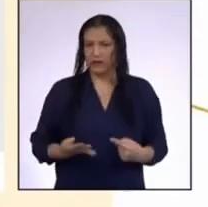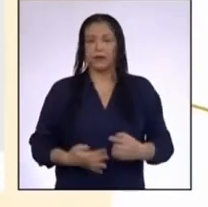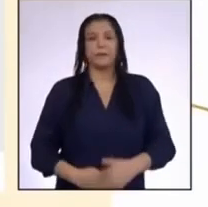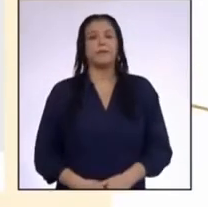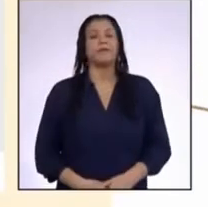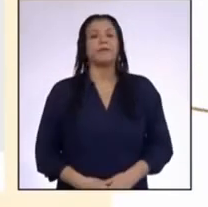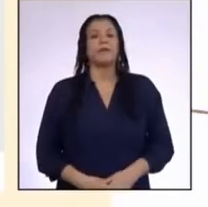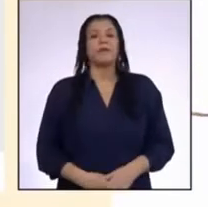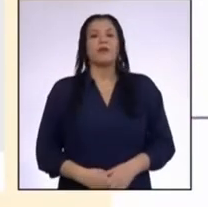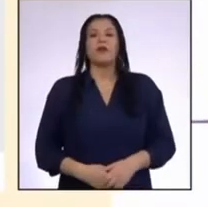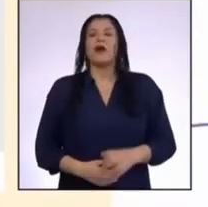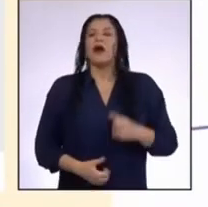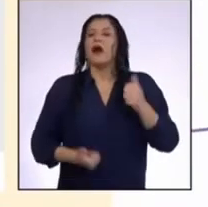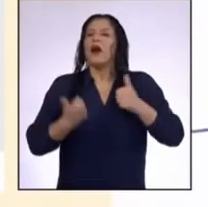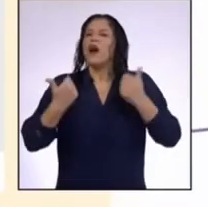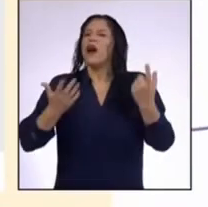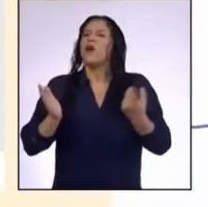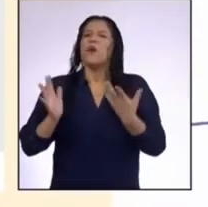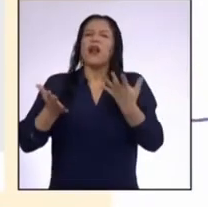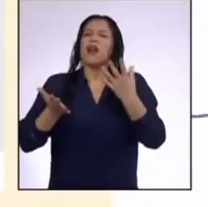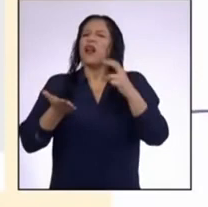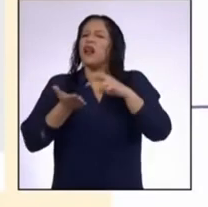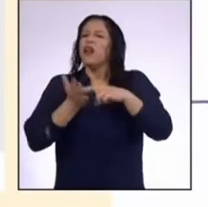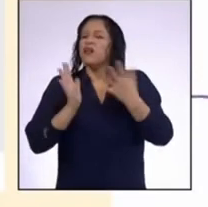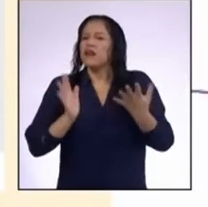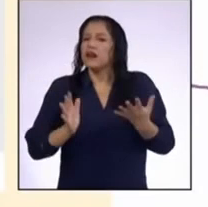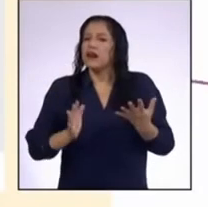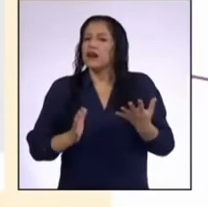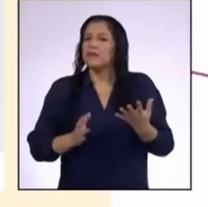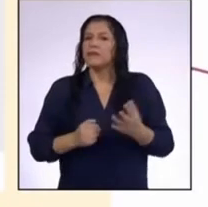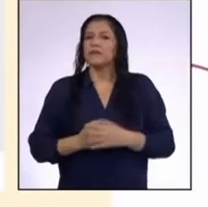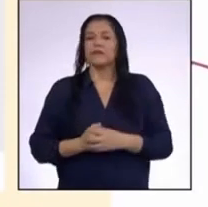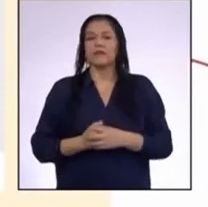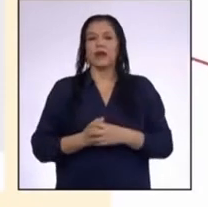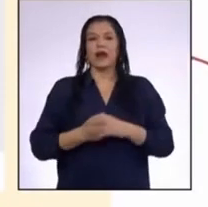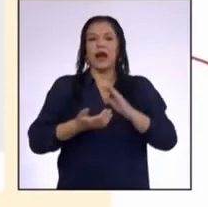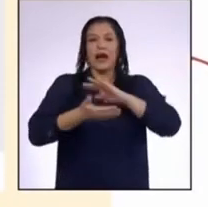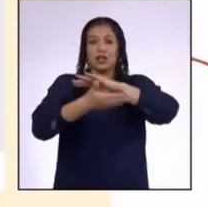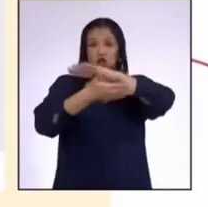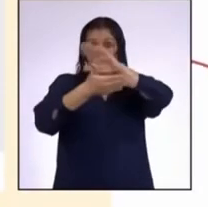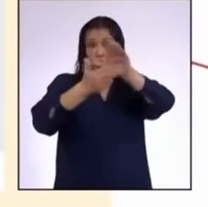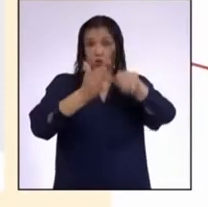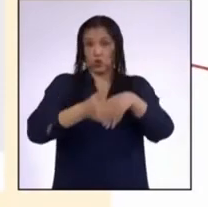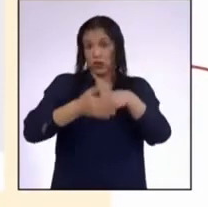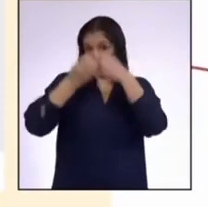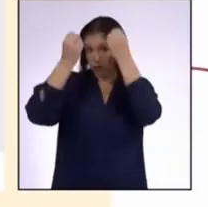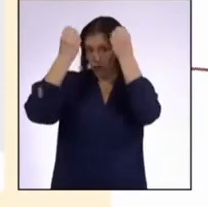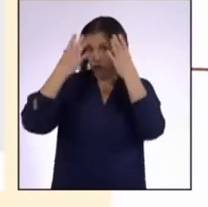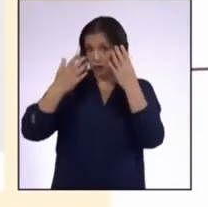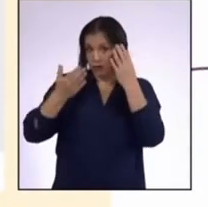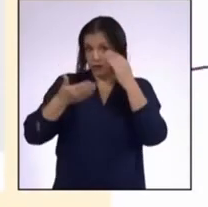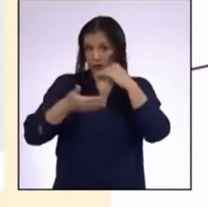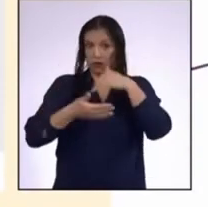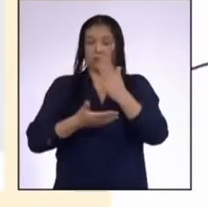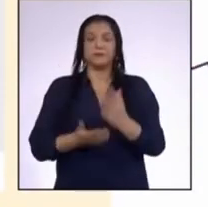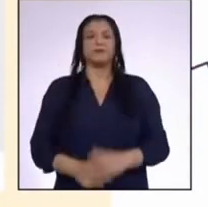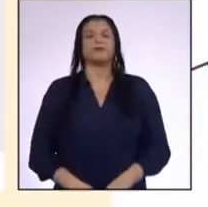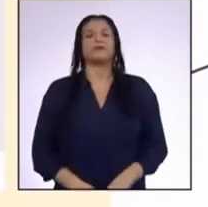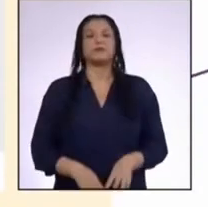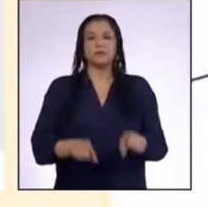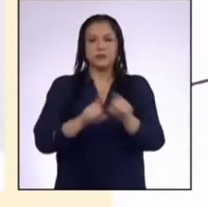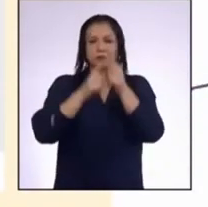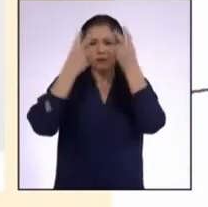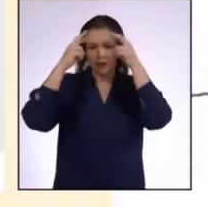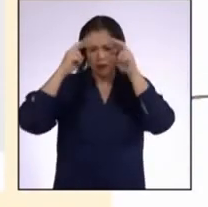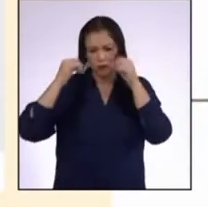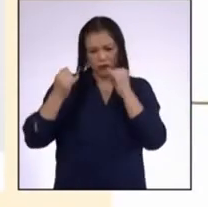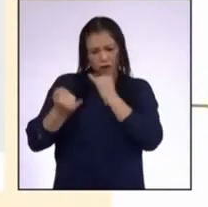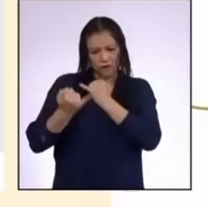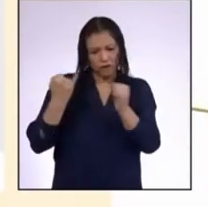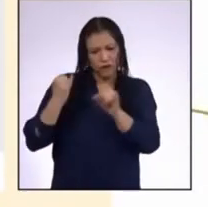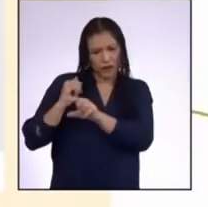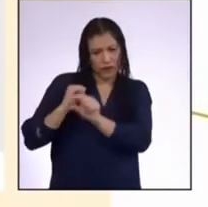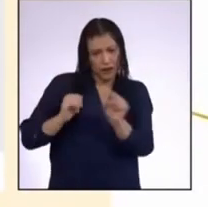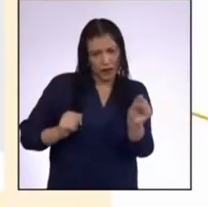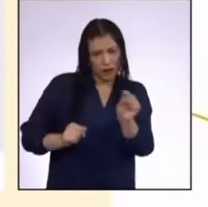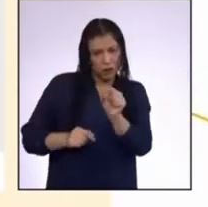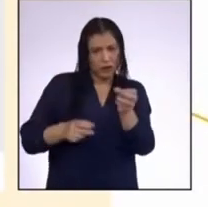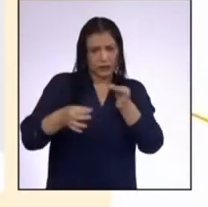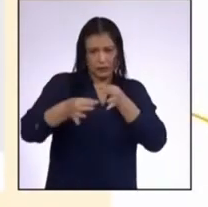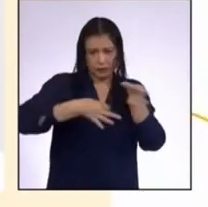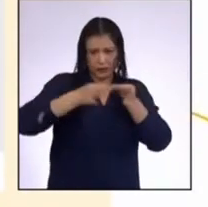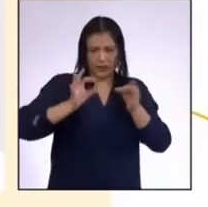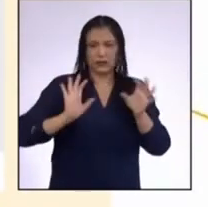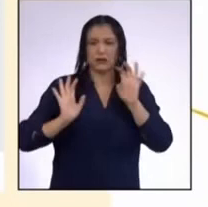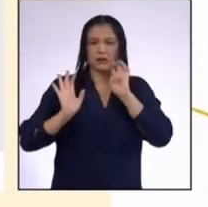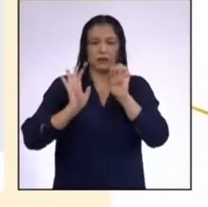¿A qué corresponde esto? Pues al cuerpo de la infografía Profesora, también vemos abajo algunas indicaciones